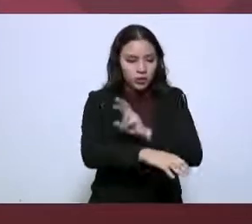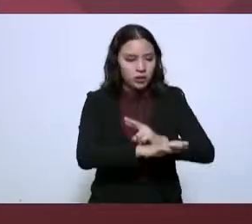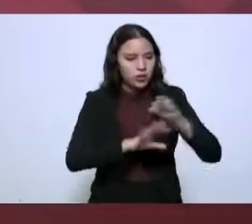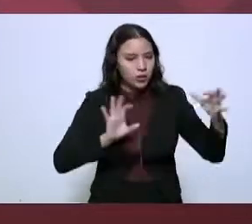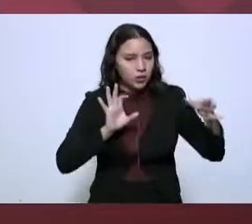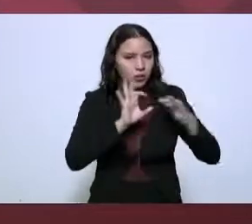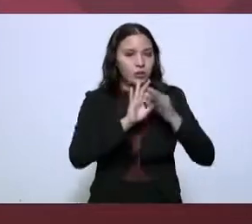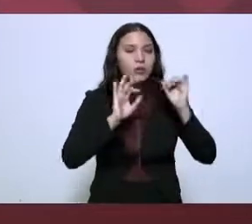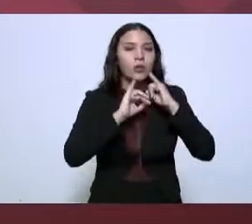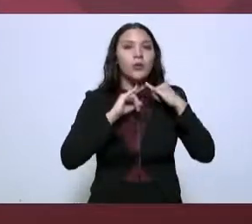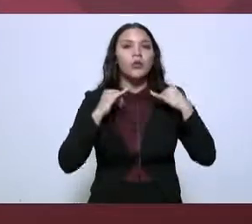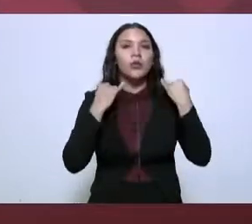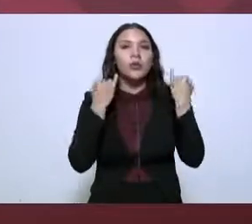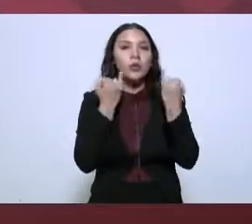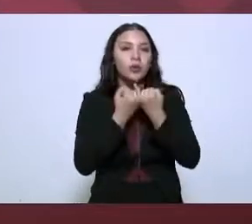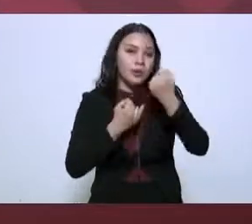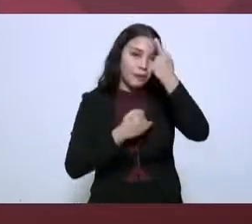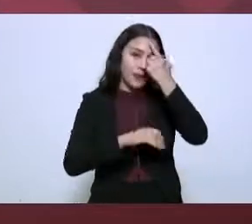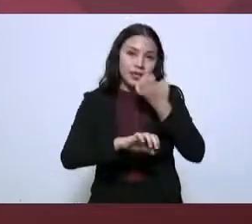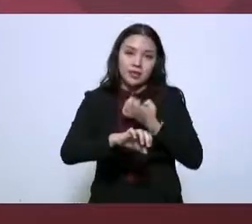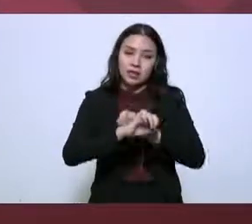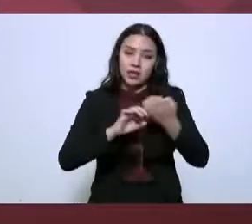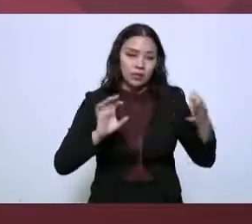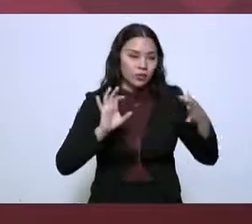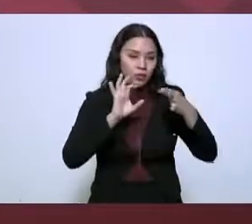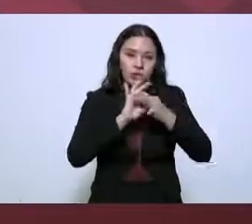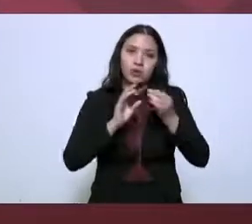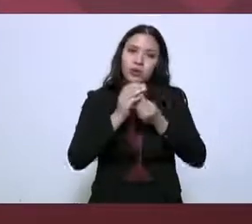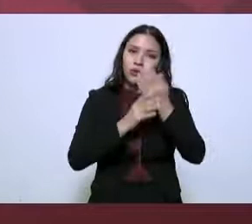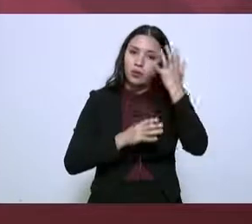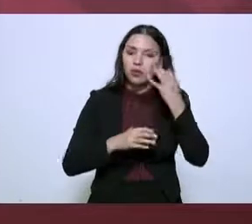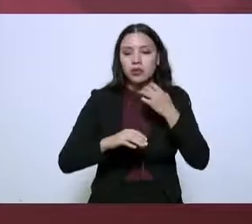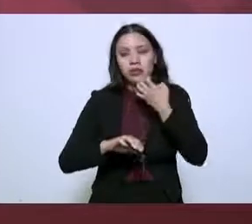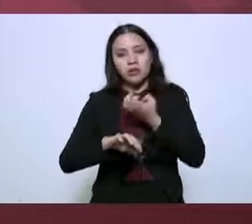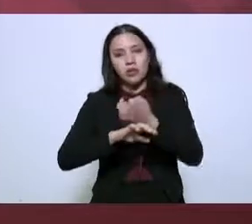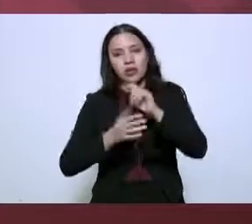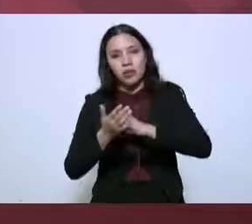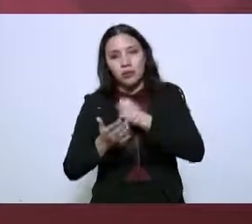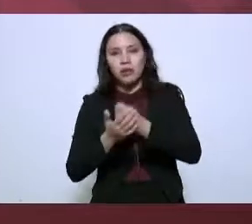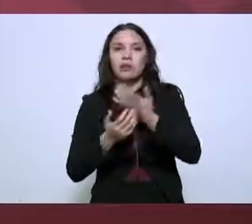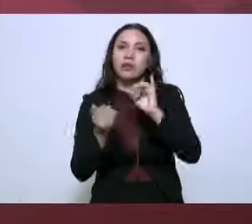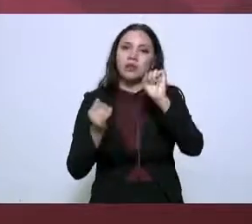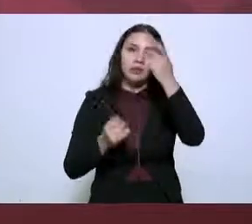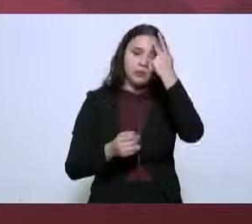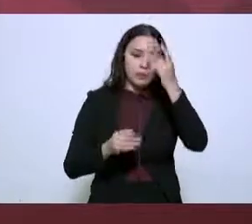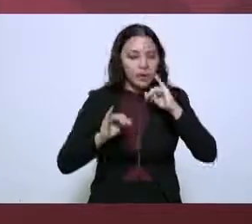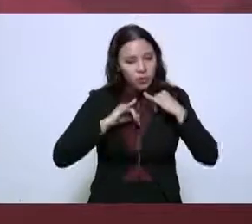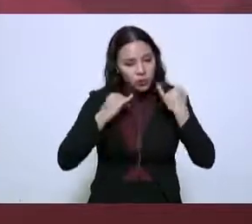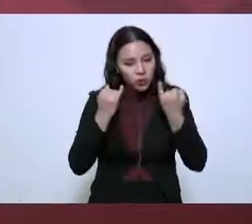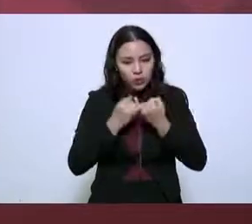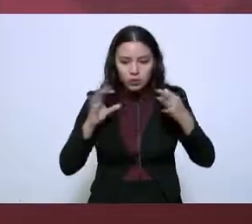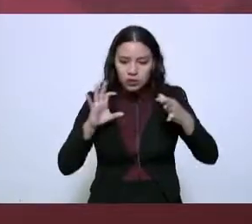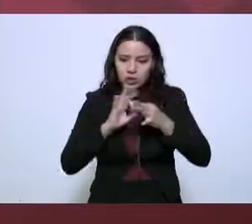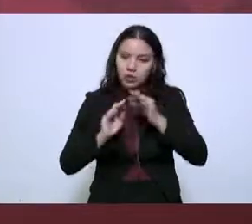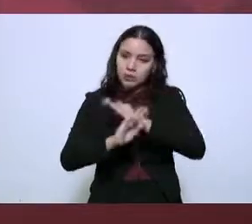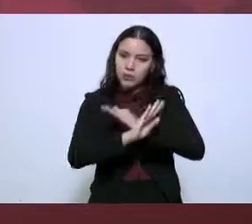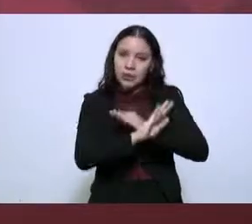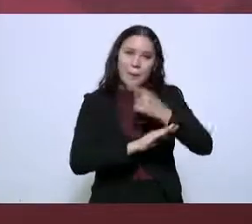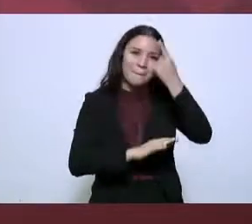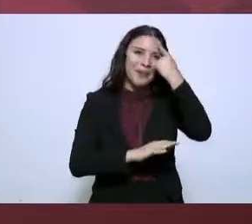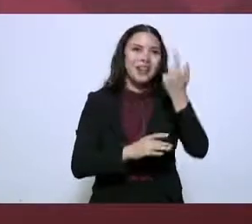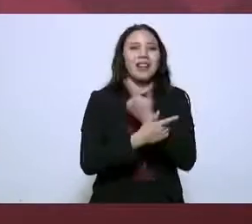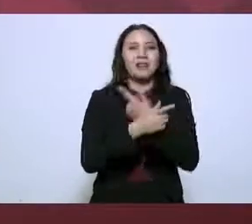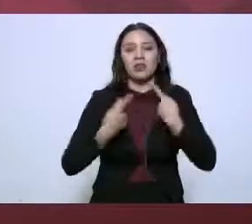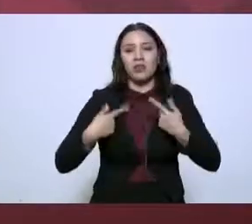con estos estados va a ser importante para que los delincuentes no sientan la seguridad de moverse a uno u otro